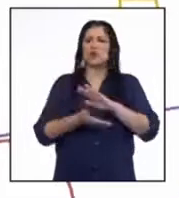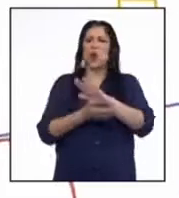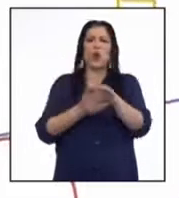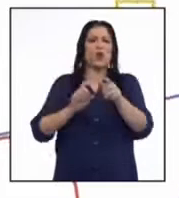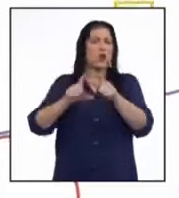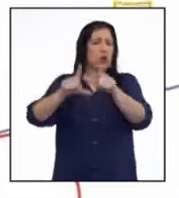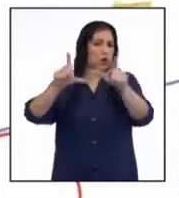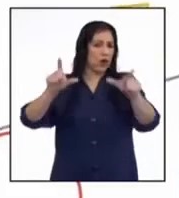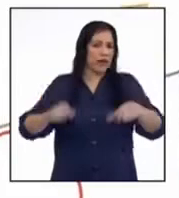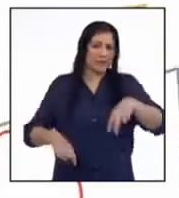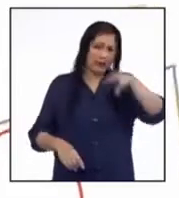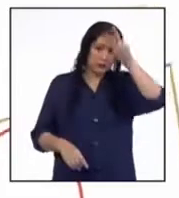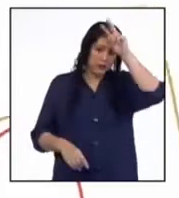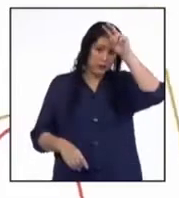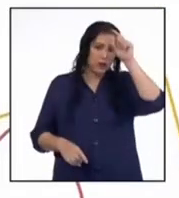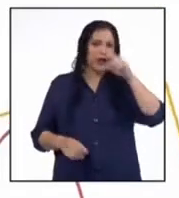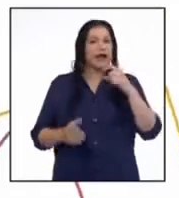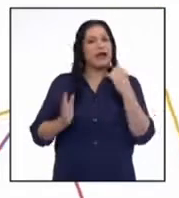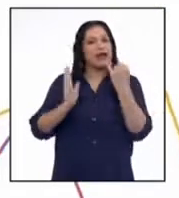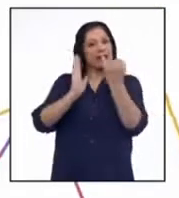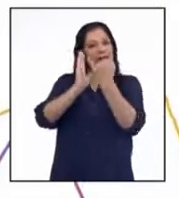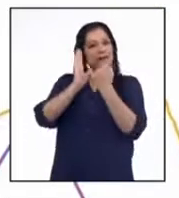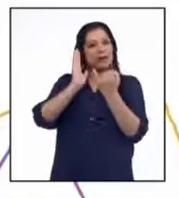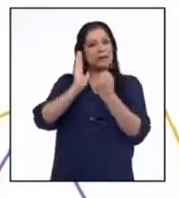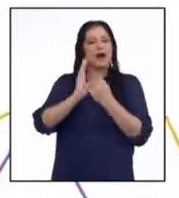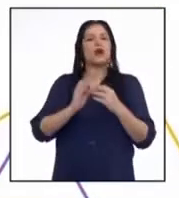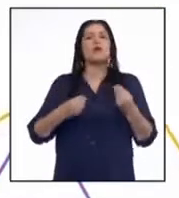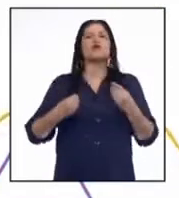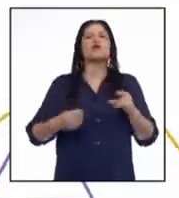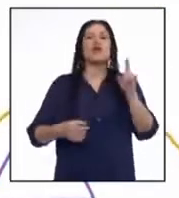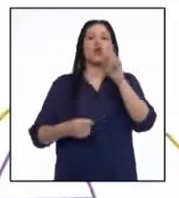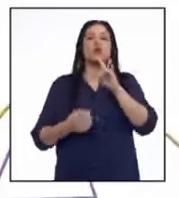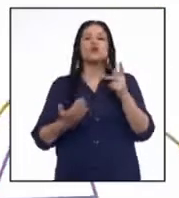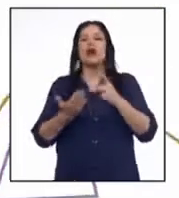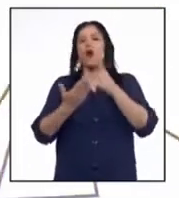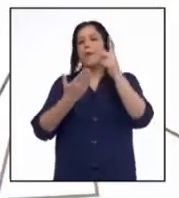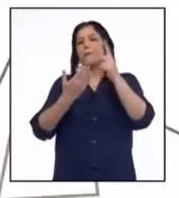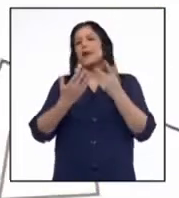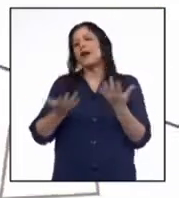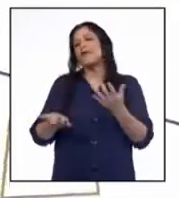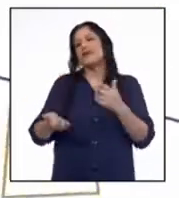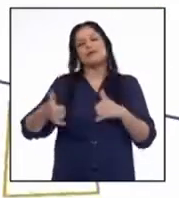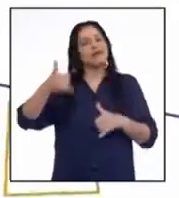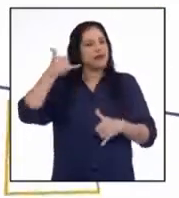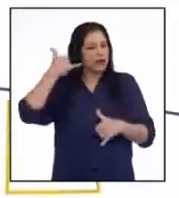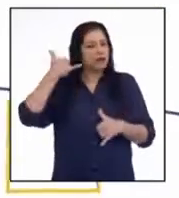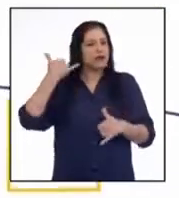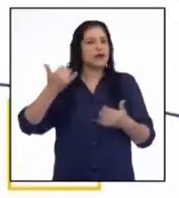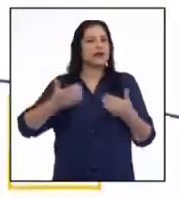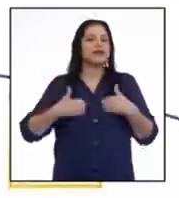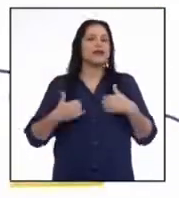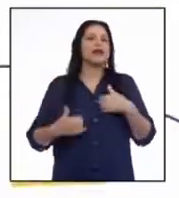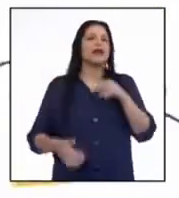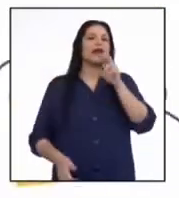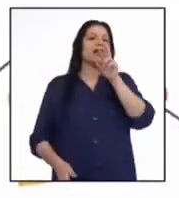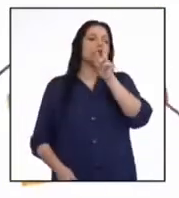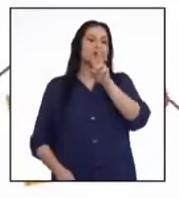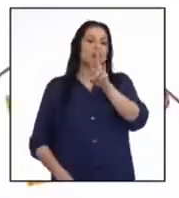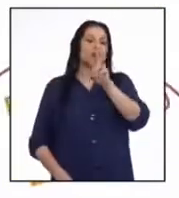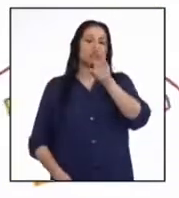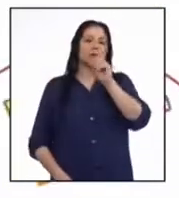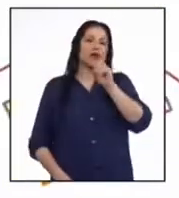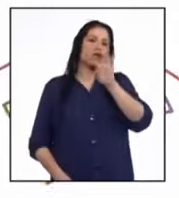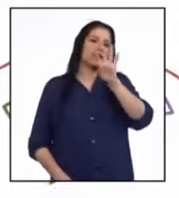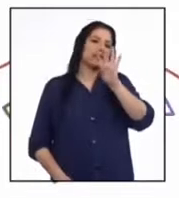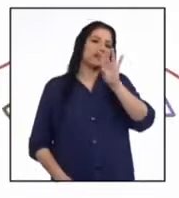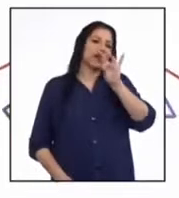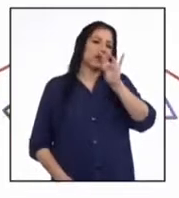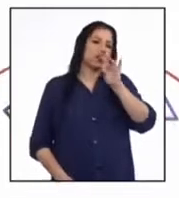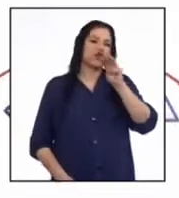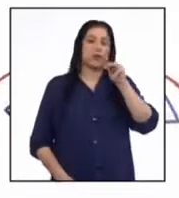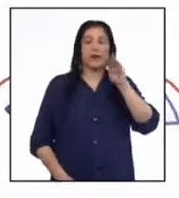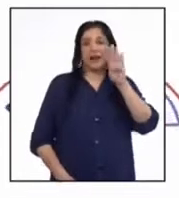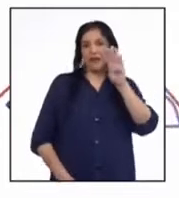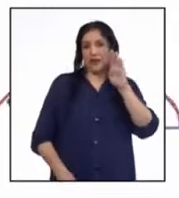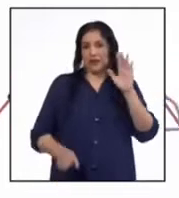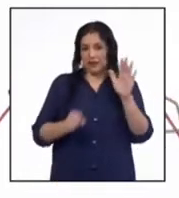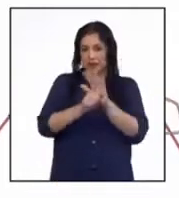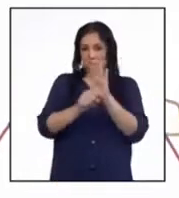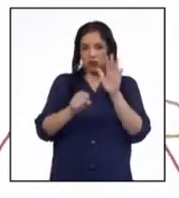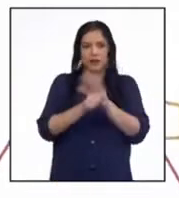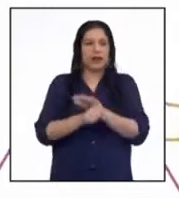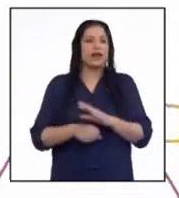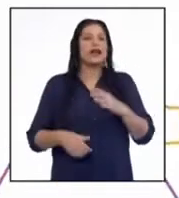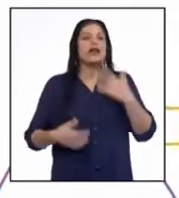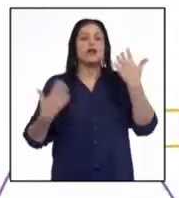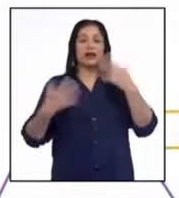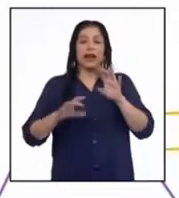lados. Este gráfico va relacionado al consumo de un plan en el cual nos habla de que tiene 2,048 megabytes en total, y de los cuales